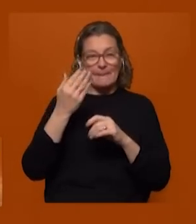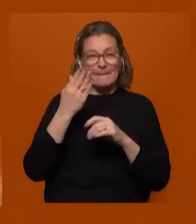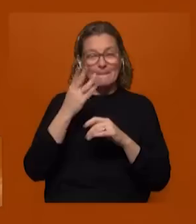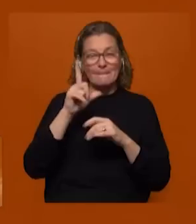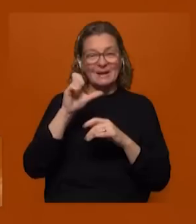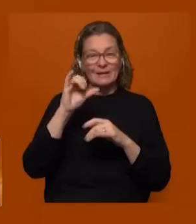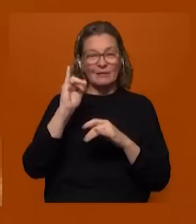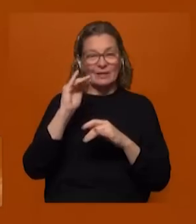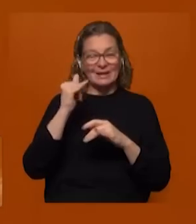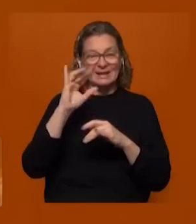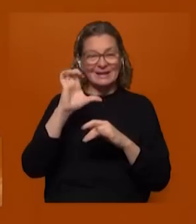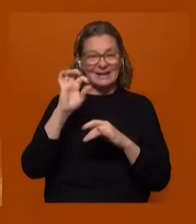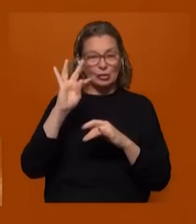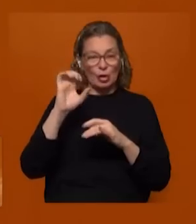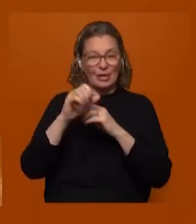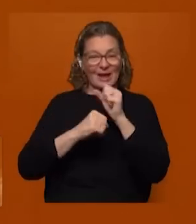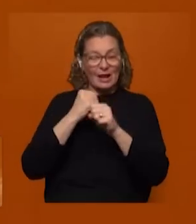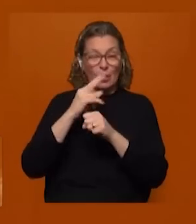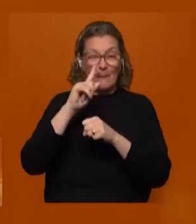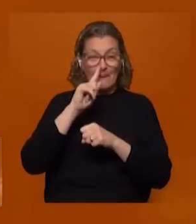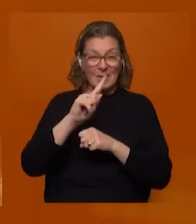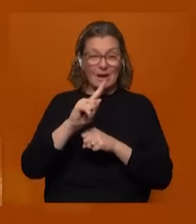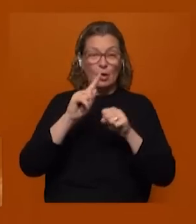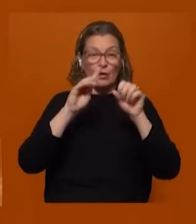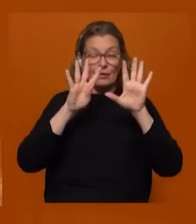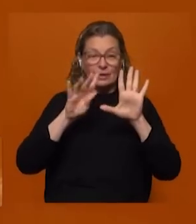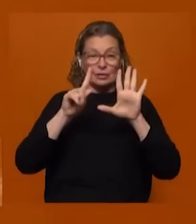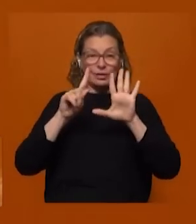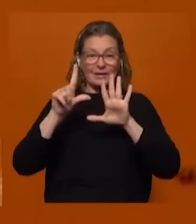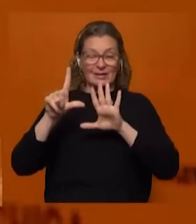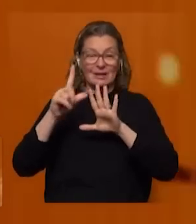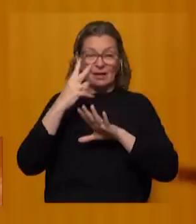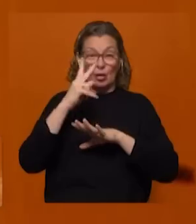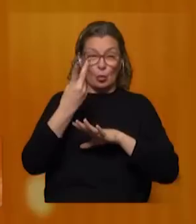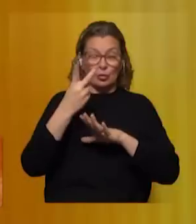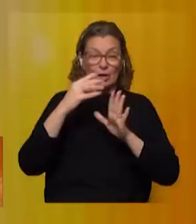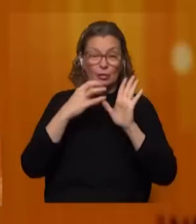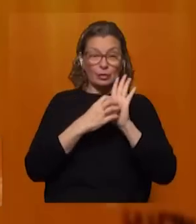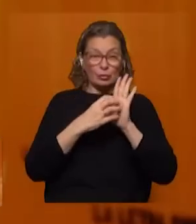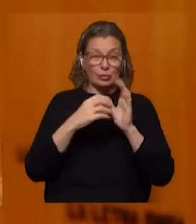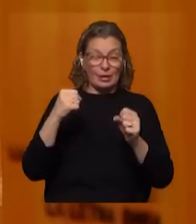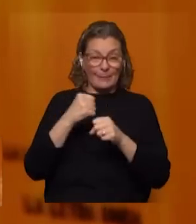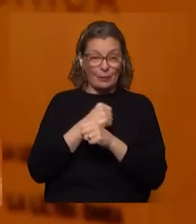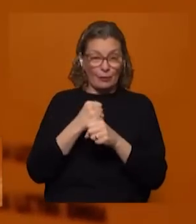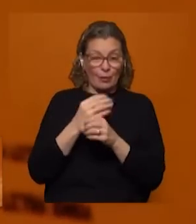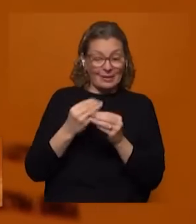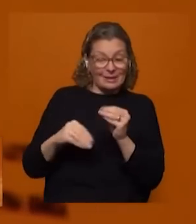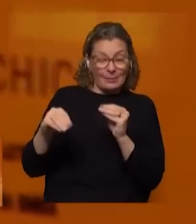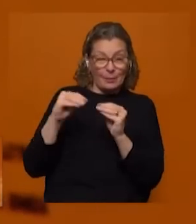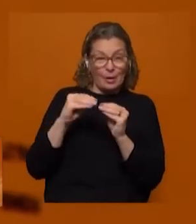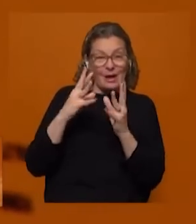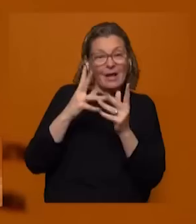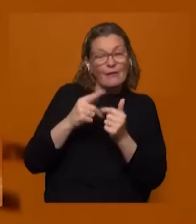desde 1917 que fue la segunda constitución se aprobó por plebiscito pero se incorporó el